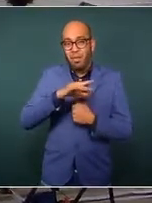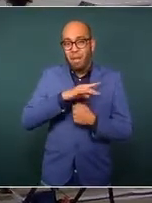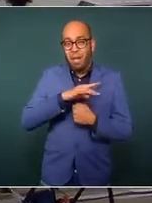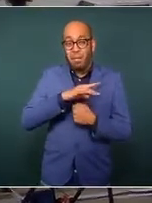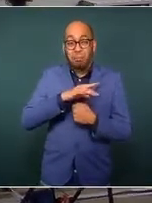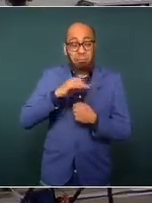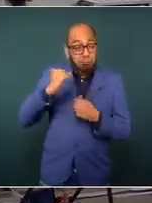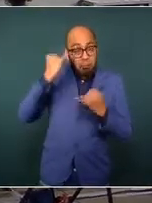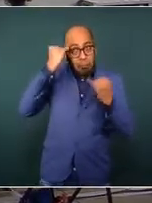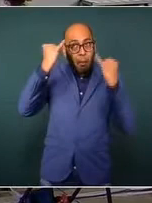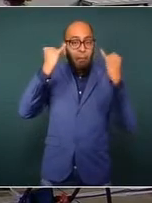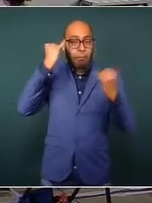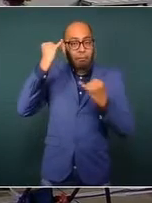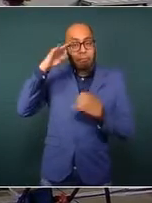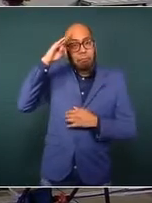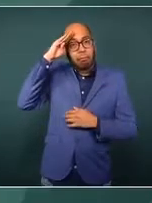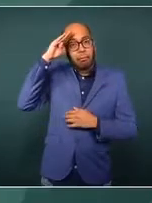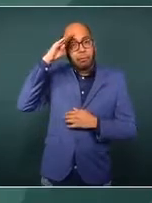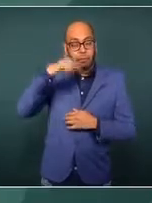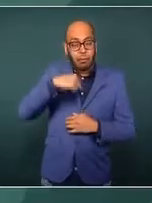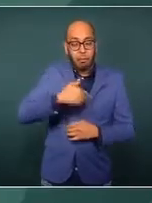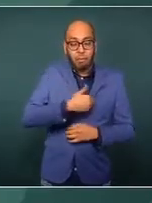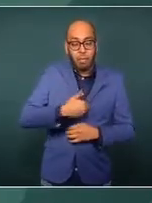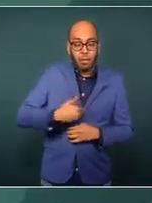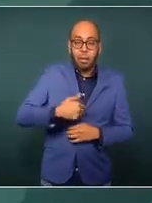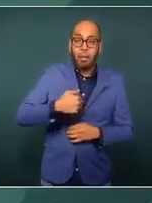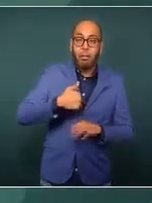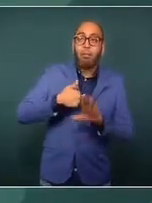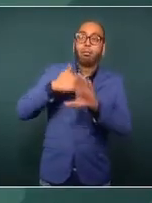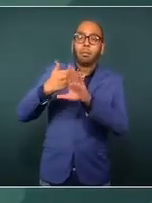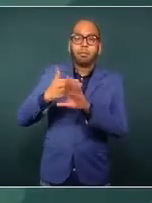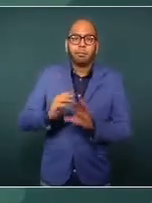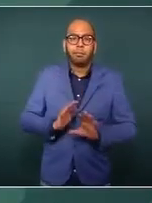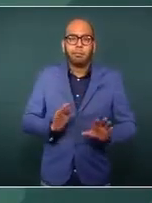clarificar el alcance del decreto